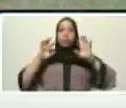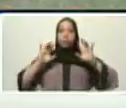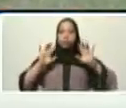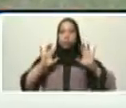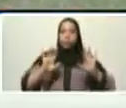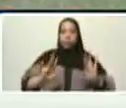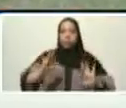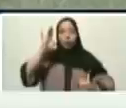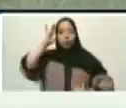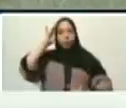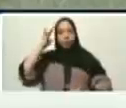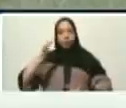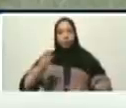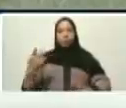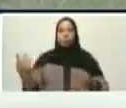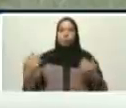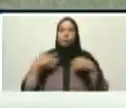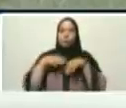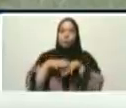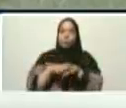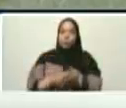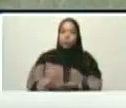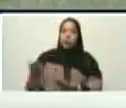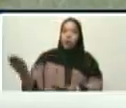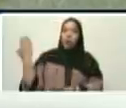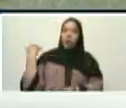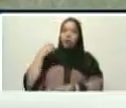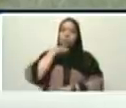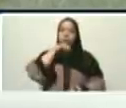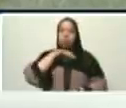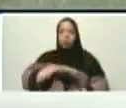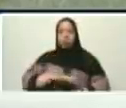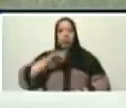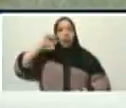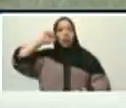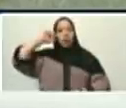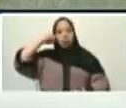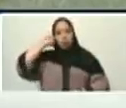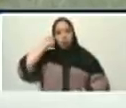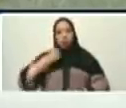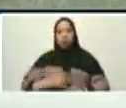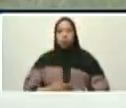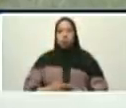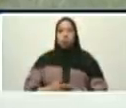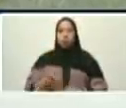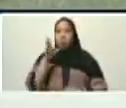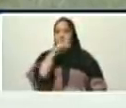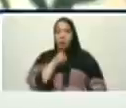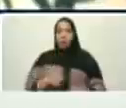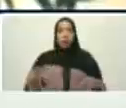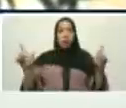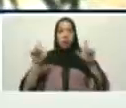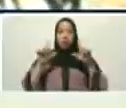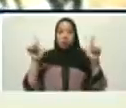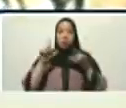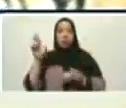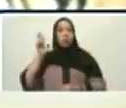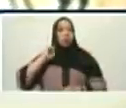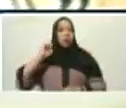mando inmensa en la época. Hay que recordar que no existía ni televisión, ni radio,